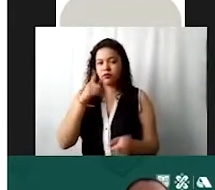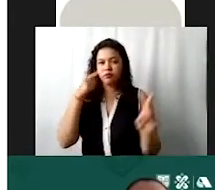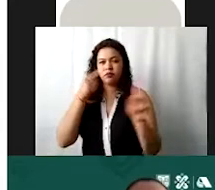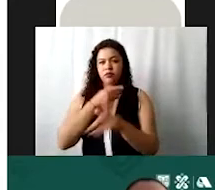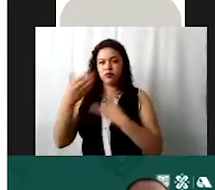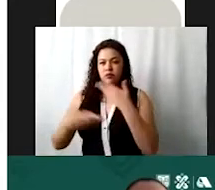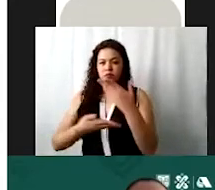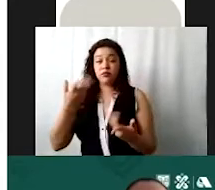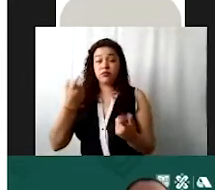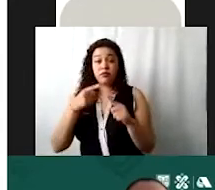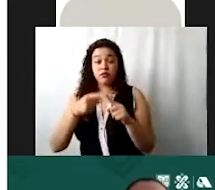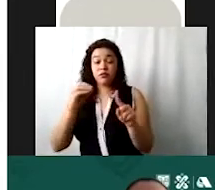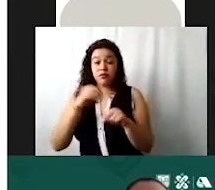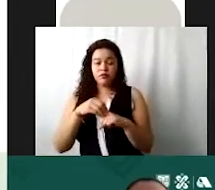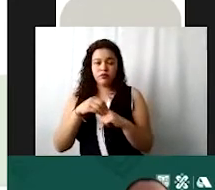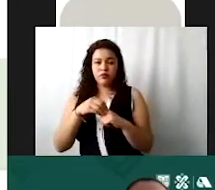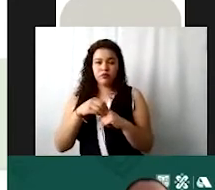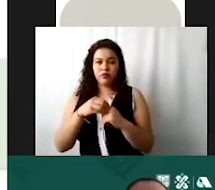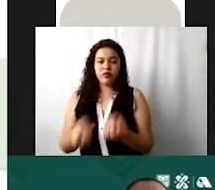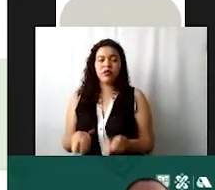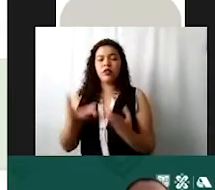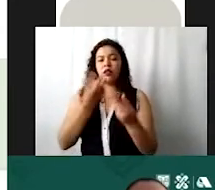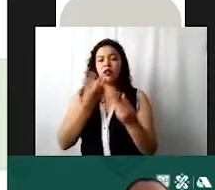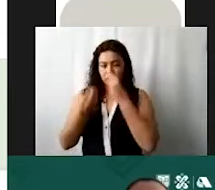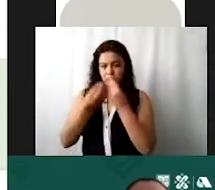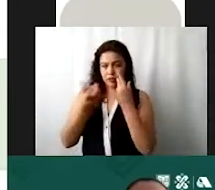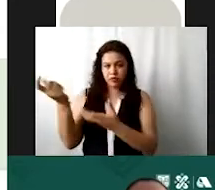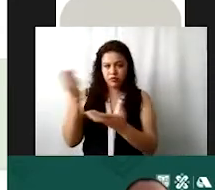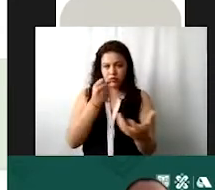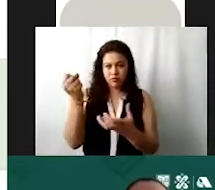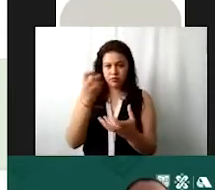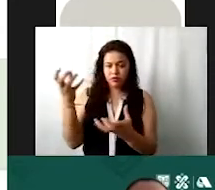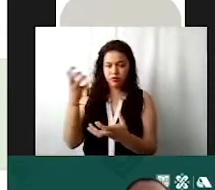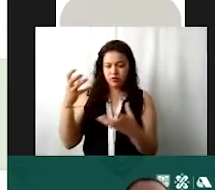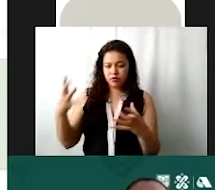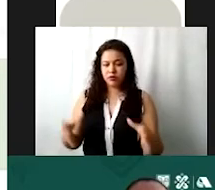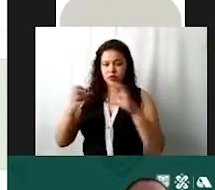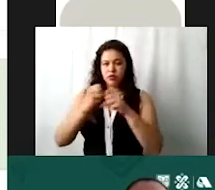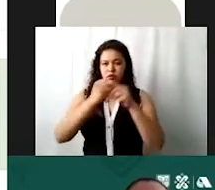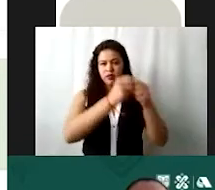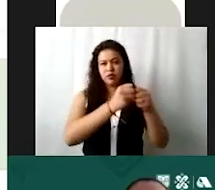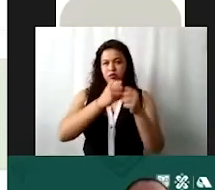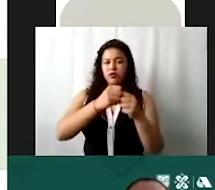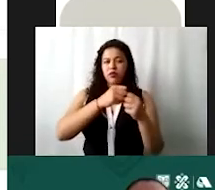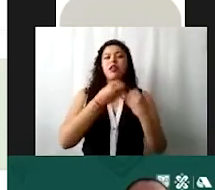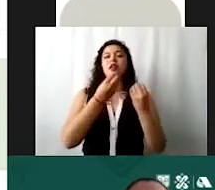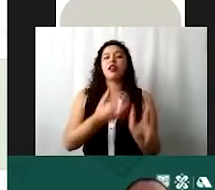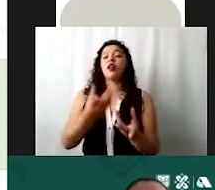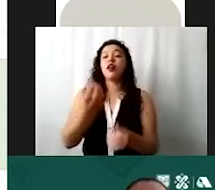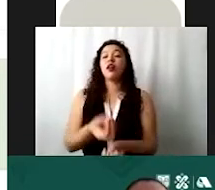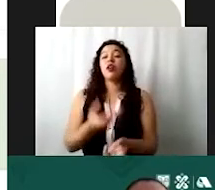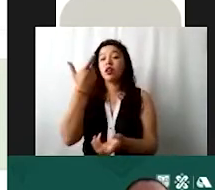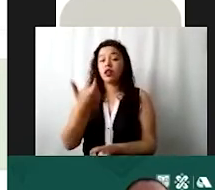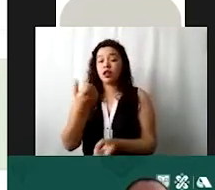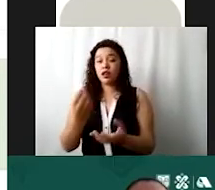Ahí van a poner cuántas despensas dan. Es muy común que luego se confunden y ponen dinero. Y el dinero se pone